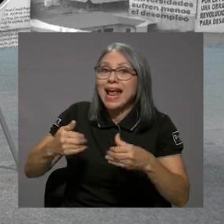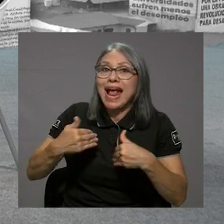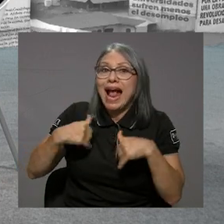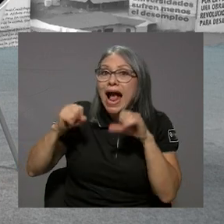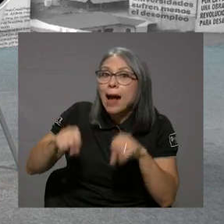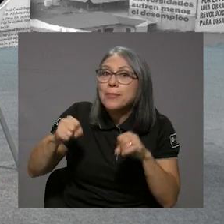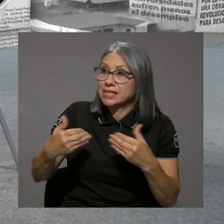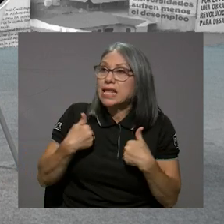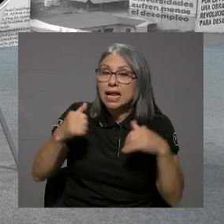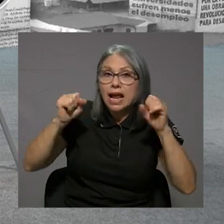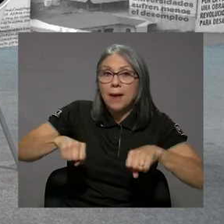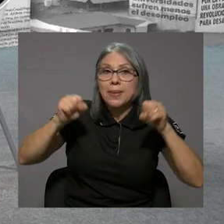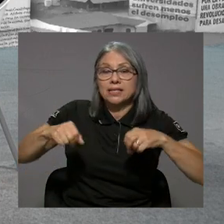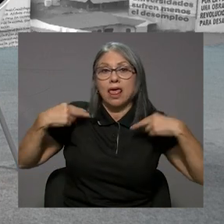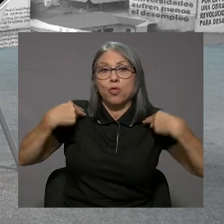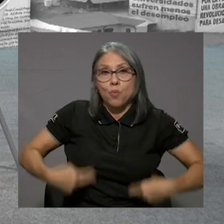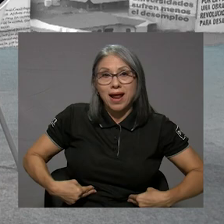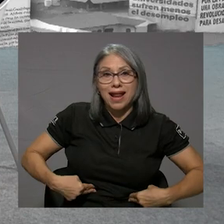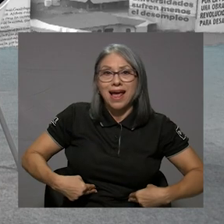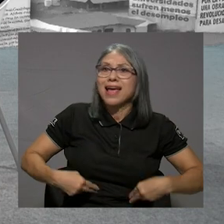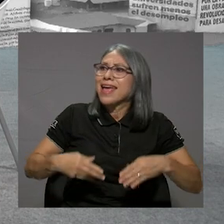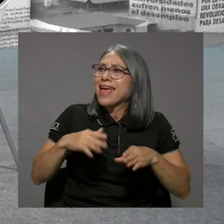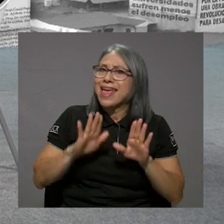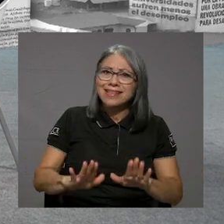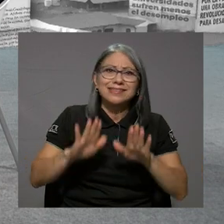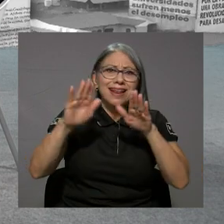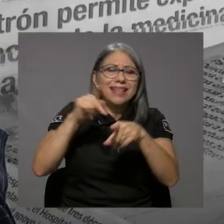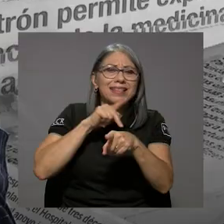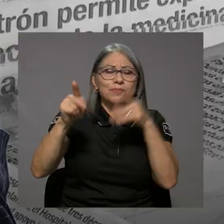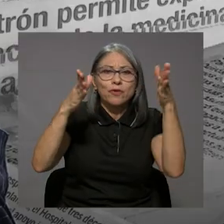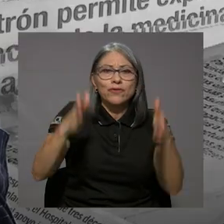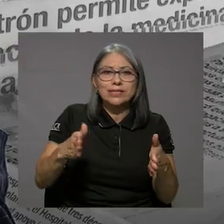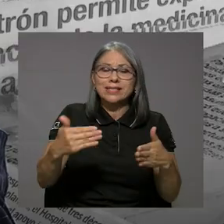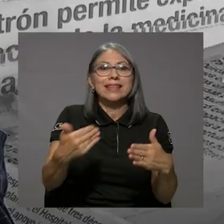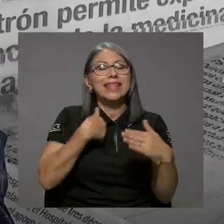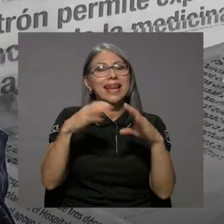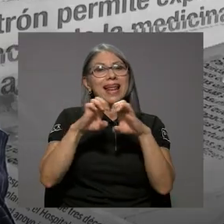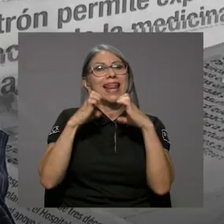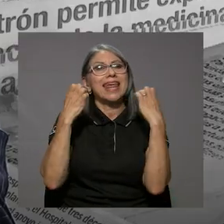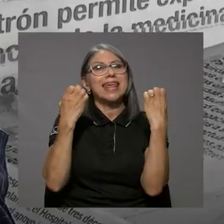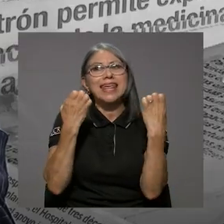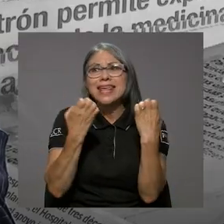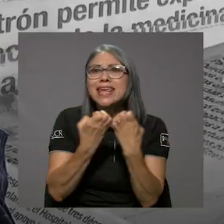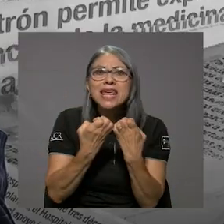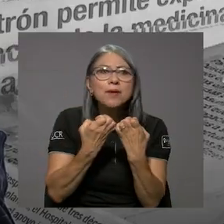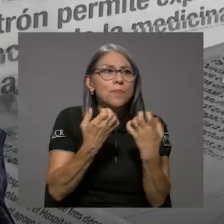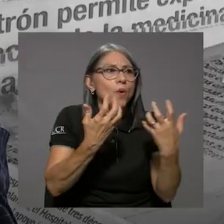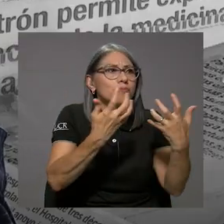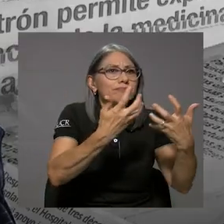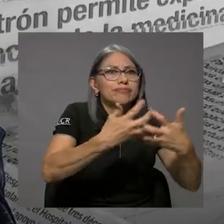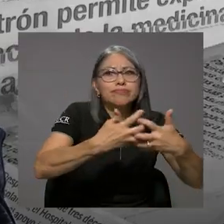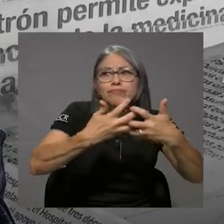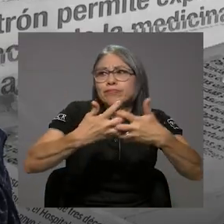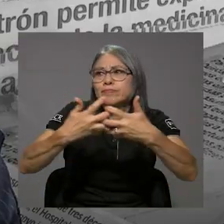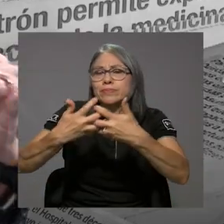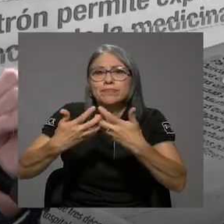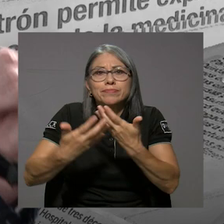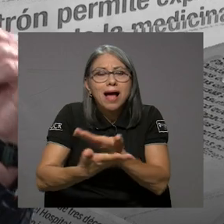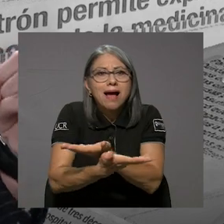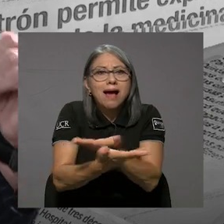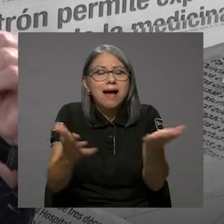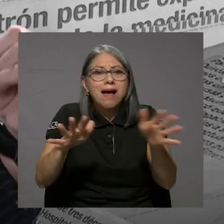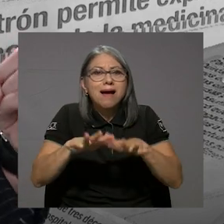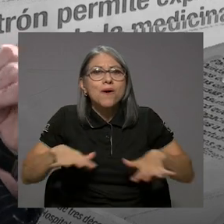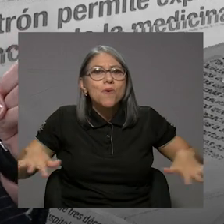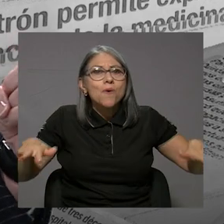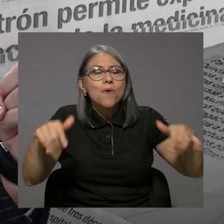Porque tiene la capacidad humana, tiene excelentes profesionales, tiene el equipo que puede tener en